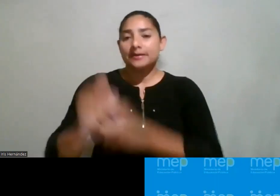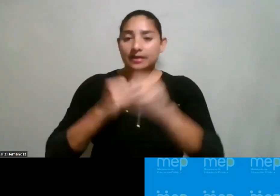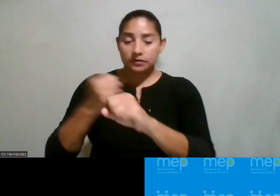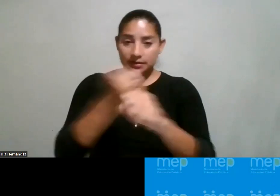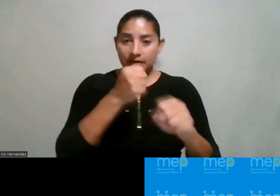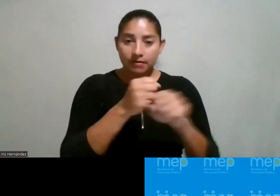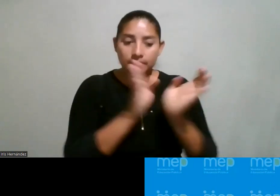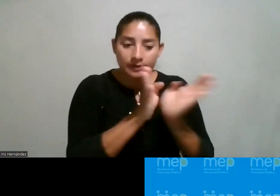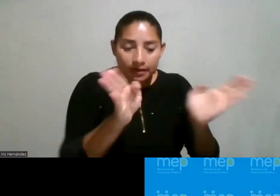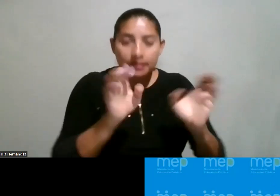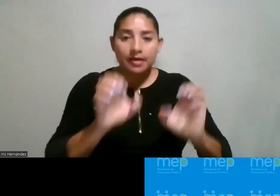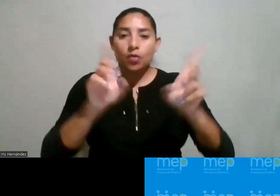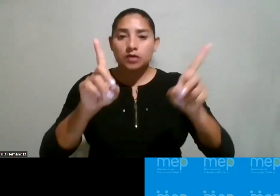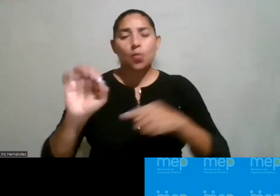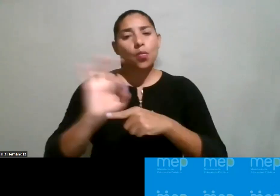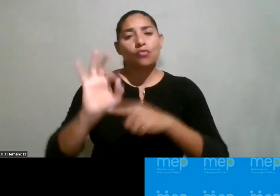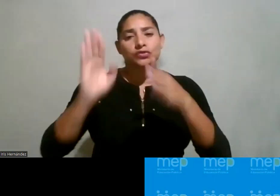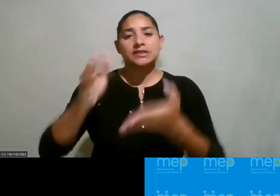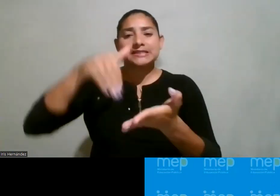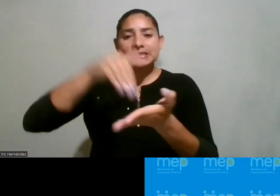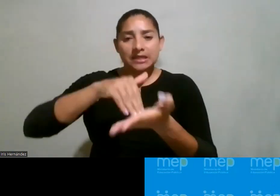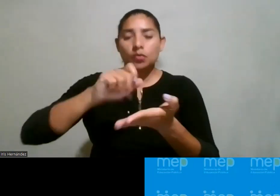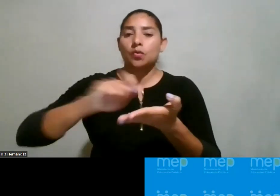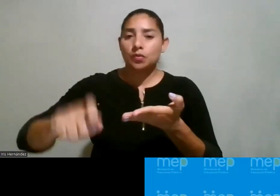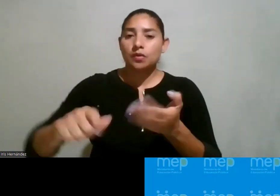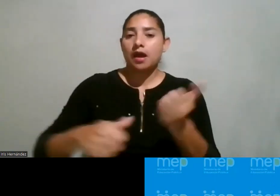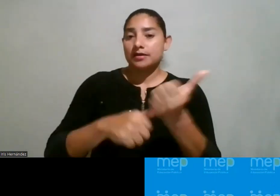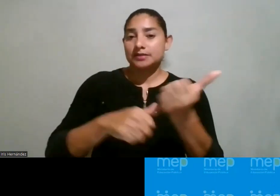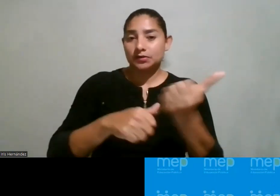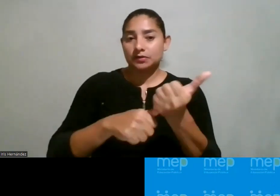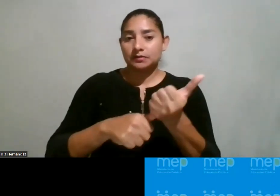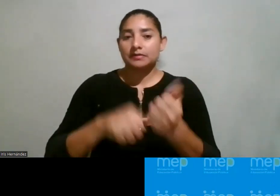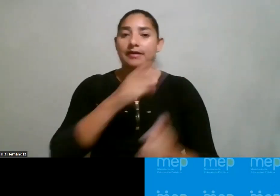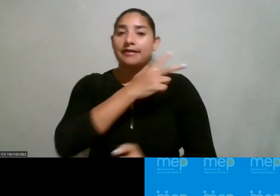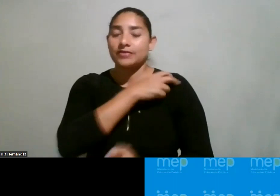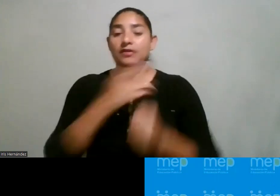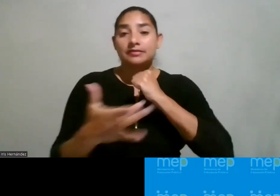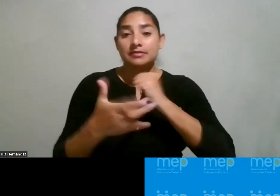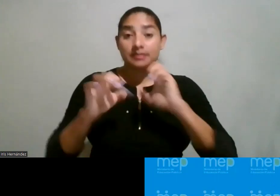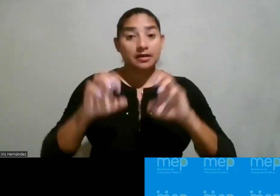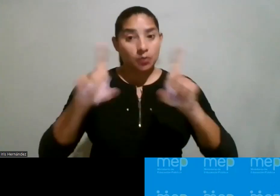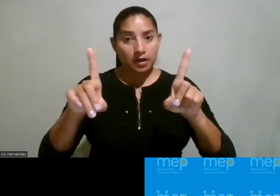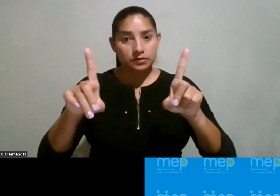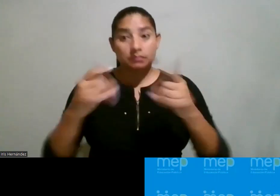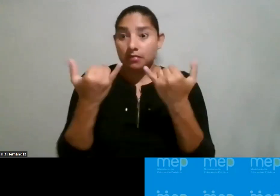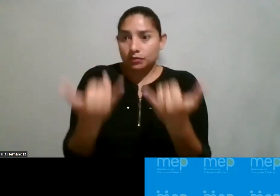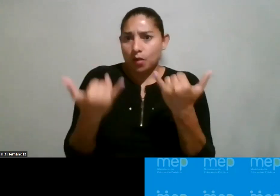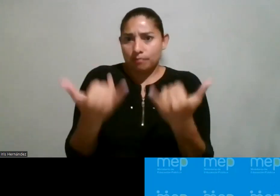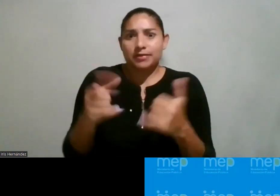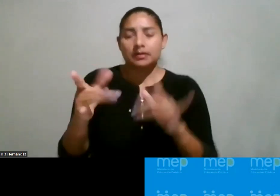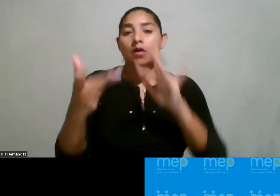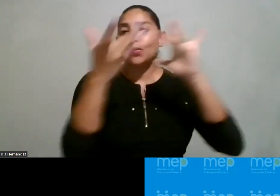en educación, como funcionaria en centro educativo, asesoría, jefatura técnica en educación. Actualmente es la